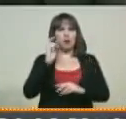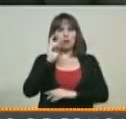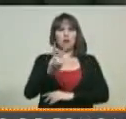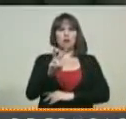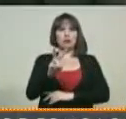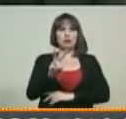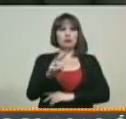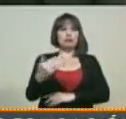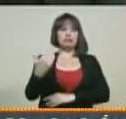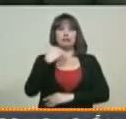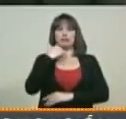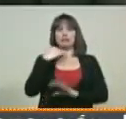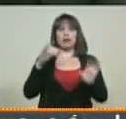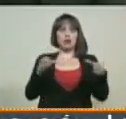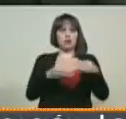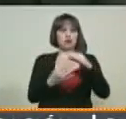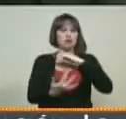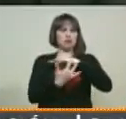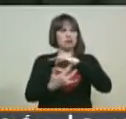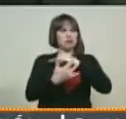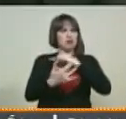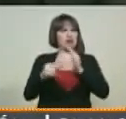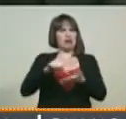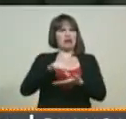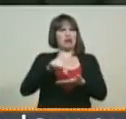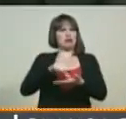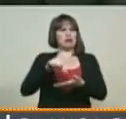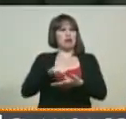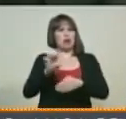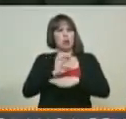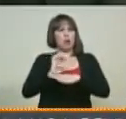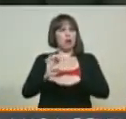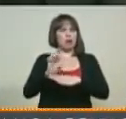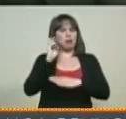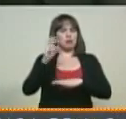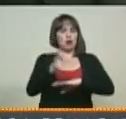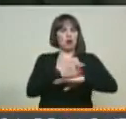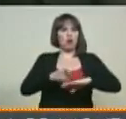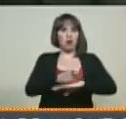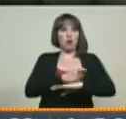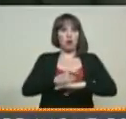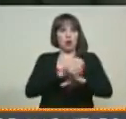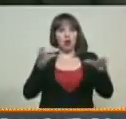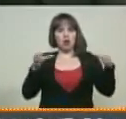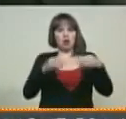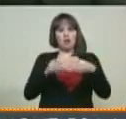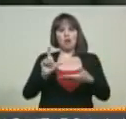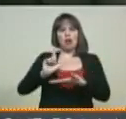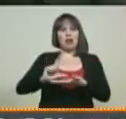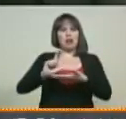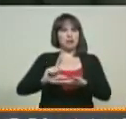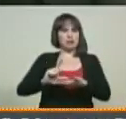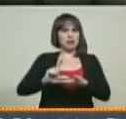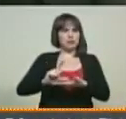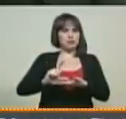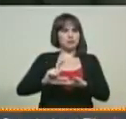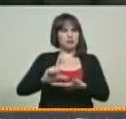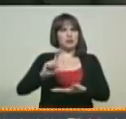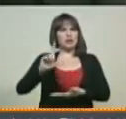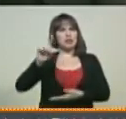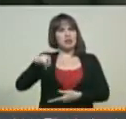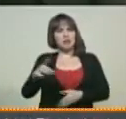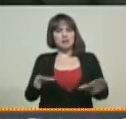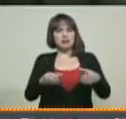fallida reunión técnica en la ciudad de Quito con gobiernos del grupo del cartel de Lima y en esa